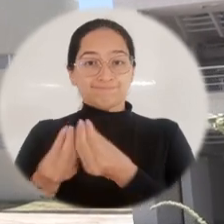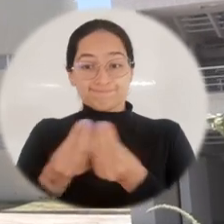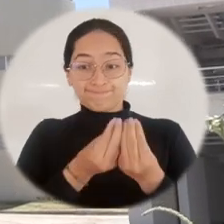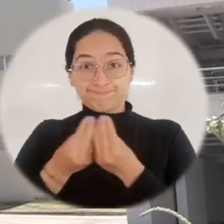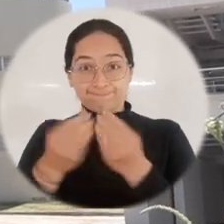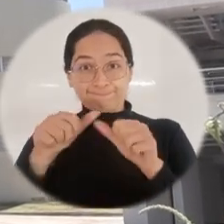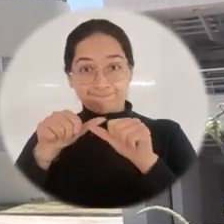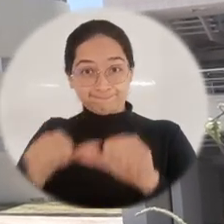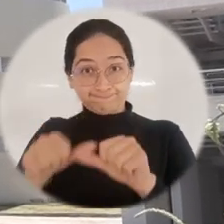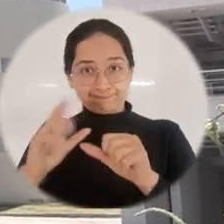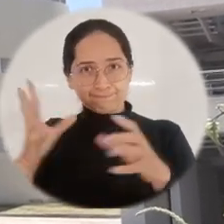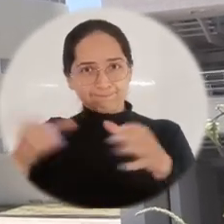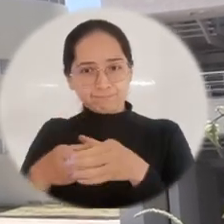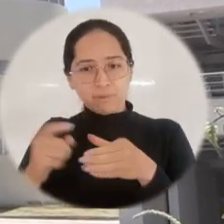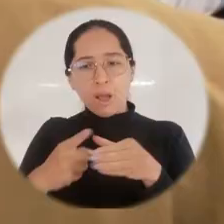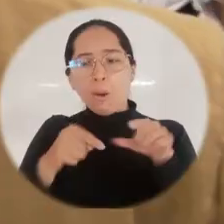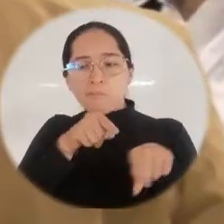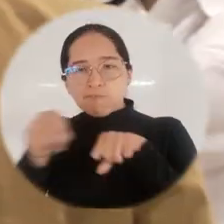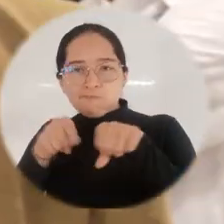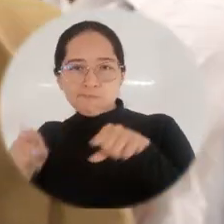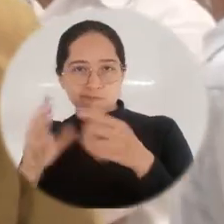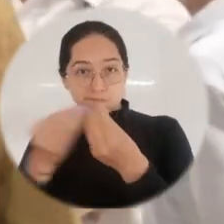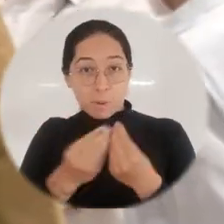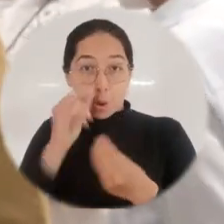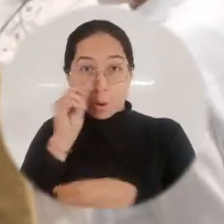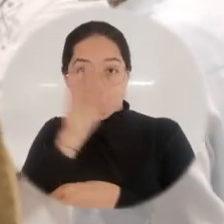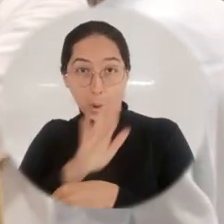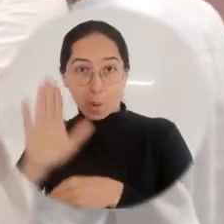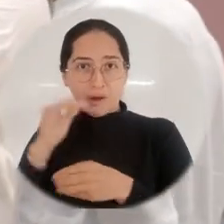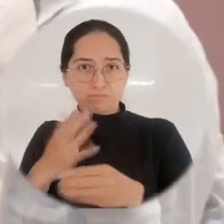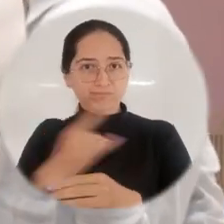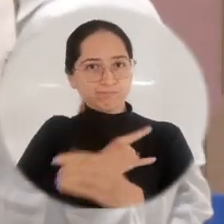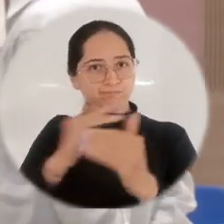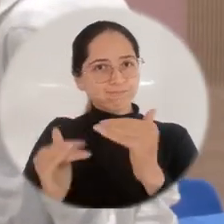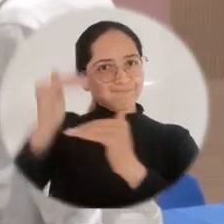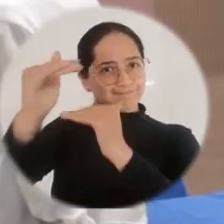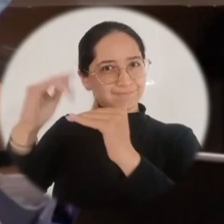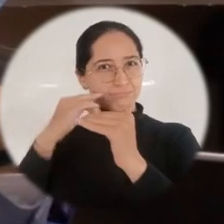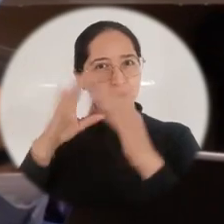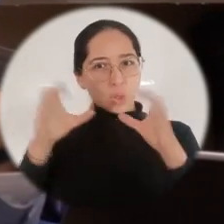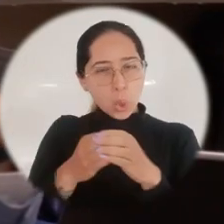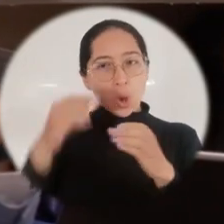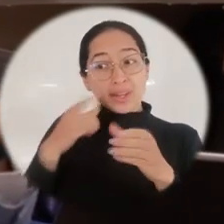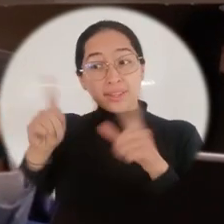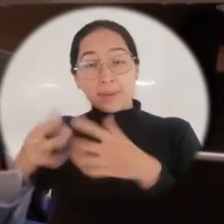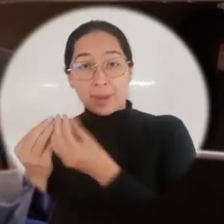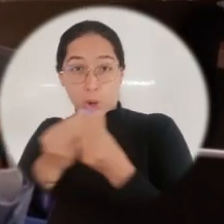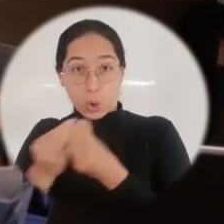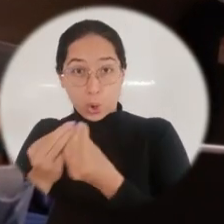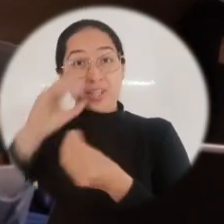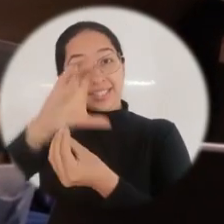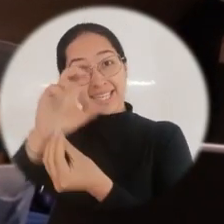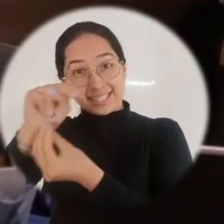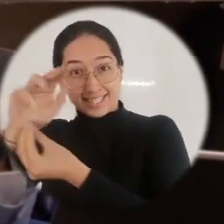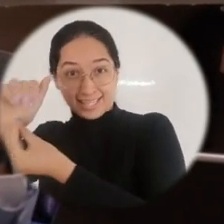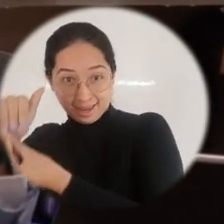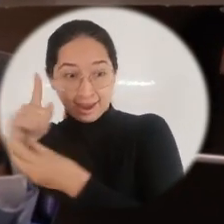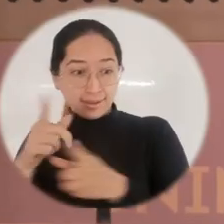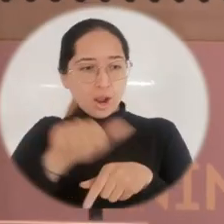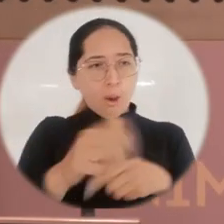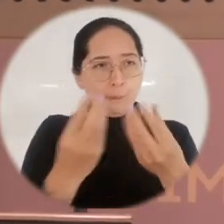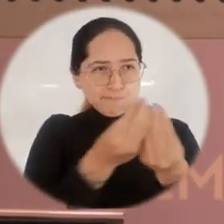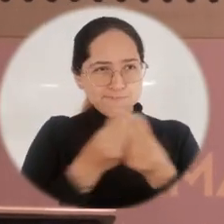La Comisión Permanente de la Calidad, integrada por miembros del Consejo Nacional de Educación Superior, CESU, el Consejo Nacional de Acreditación,